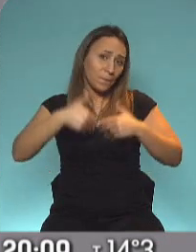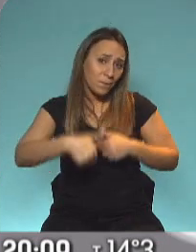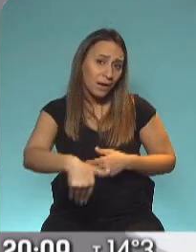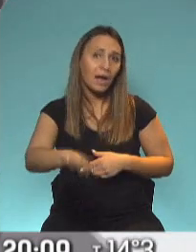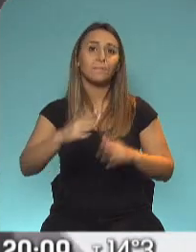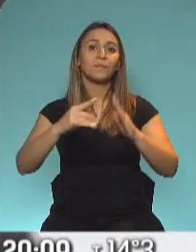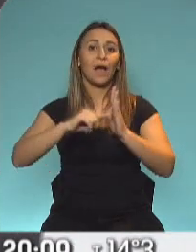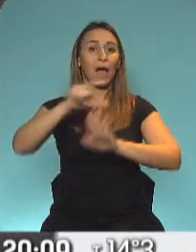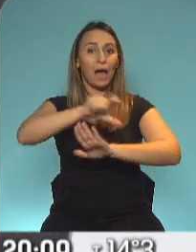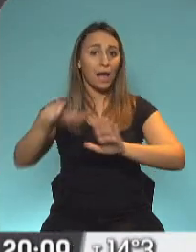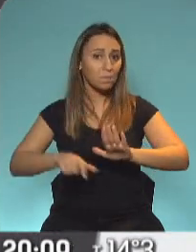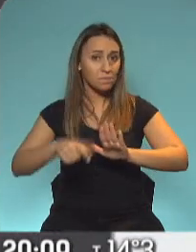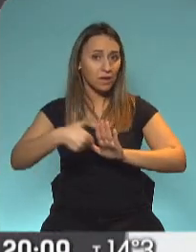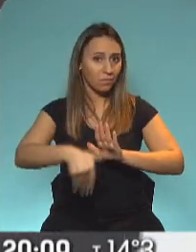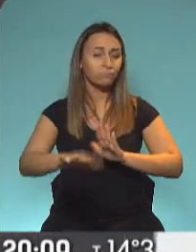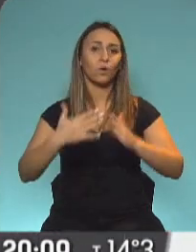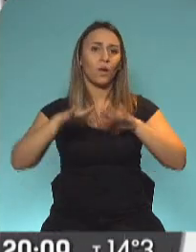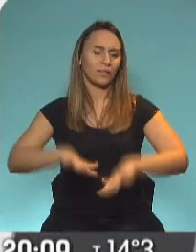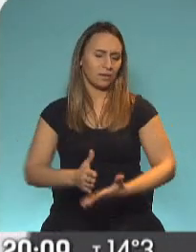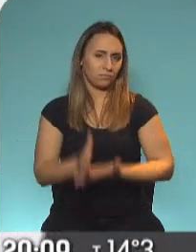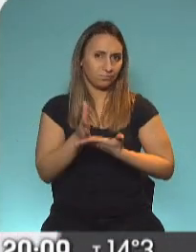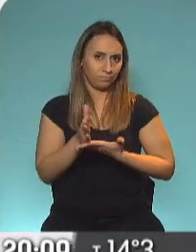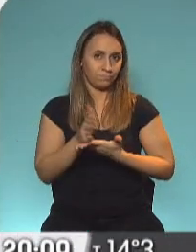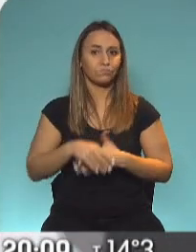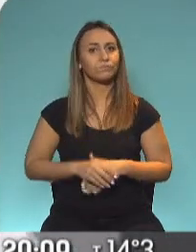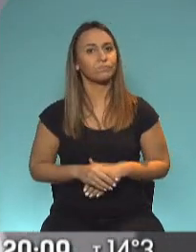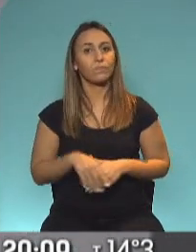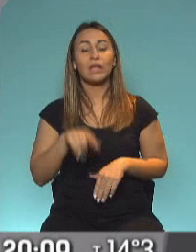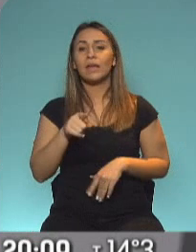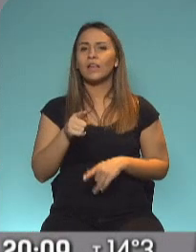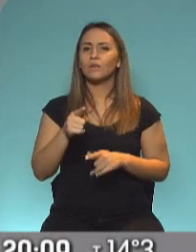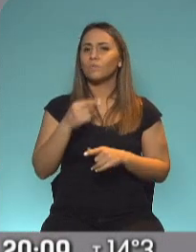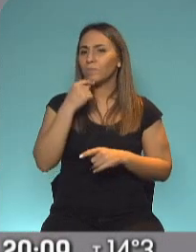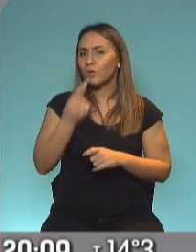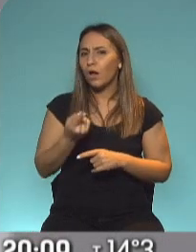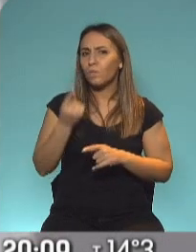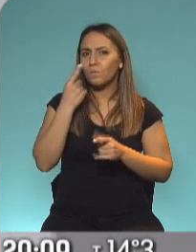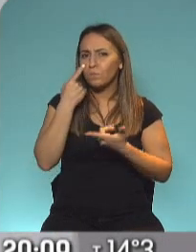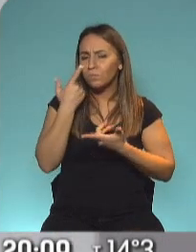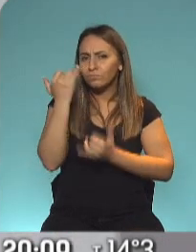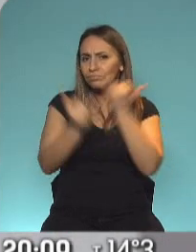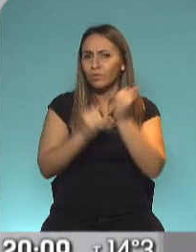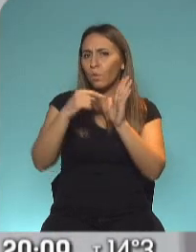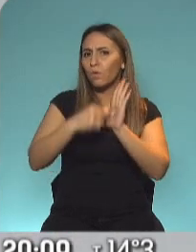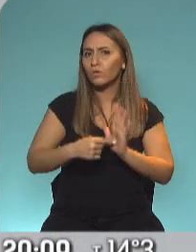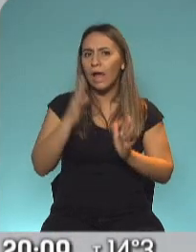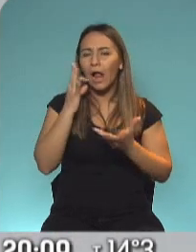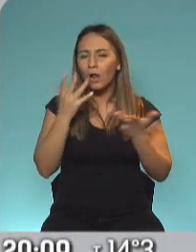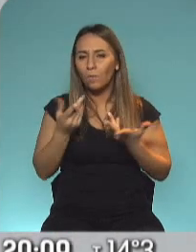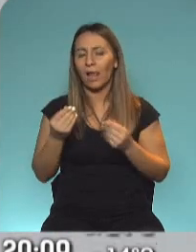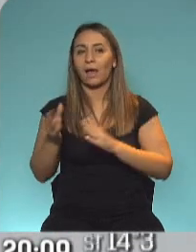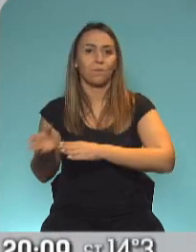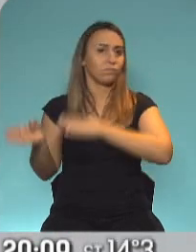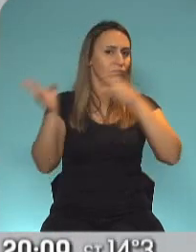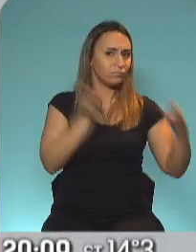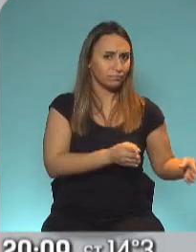AMBA. Dieron algunas precisiones de los indicadores a tener en cuenta para retroceder de fase. ¿Te parece escuchar lo más saliente?